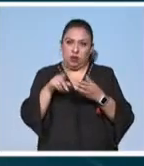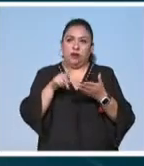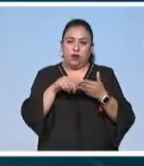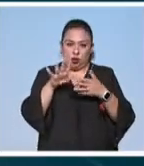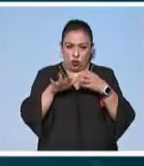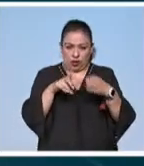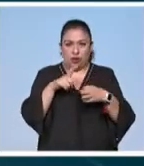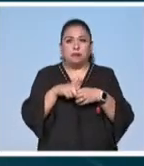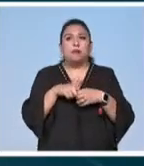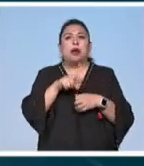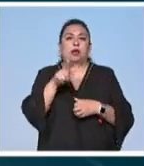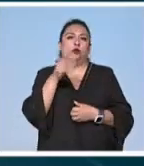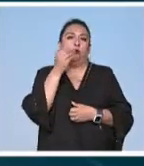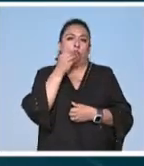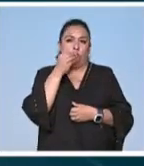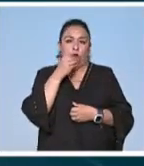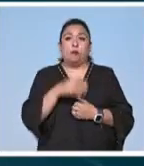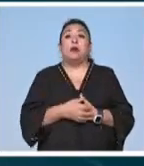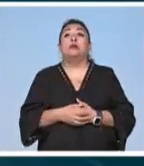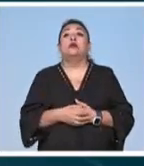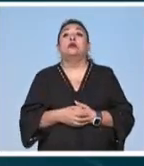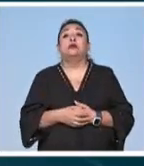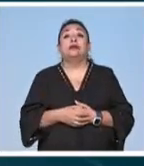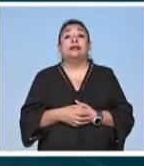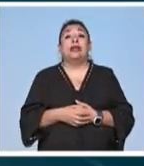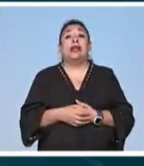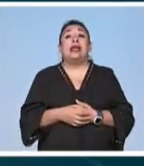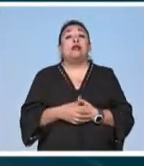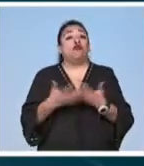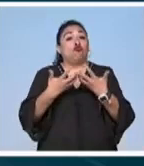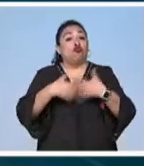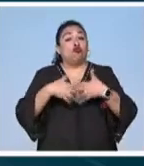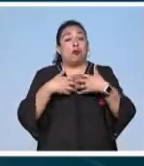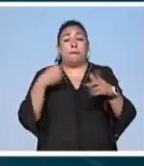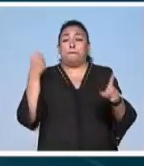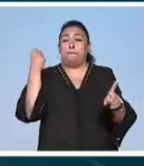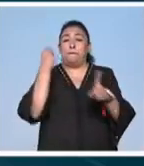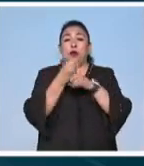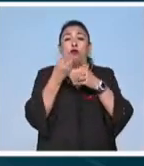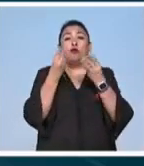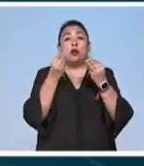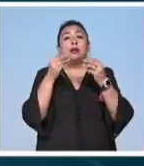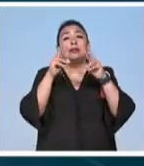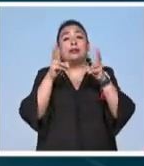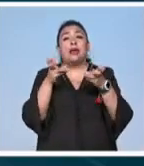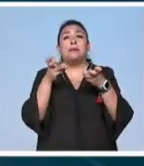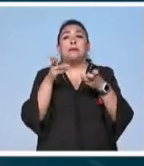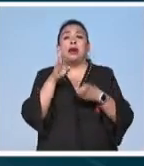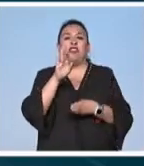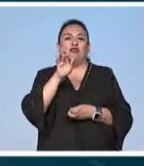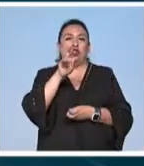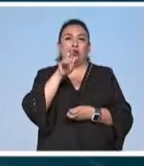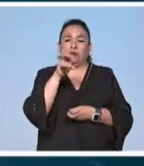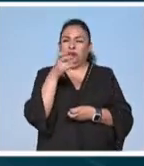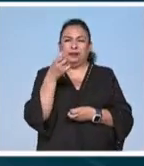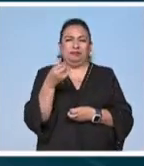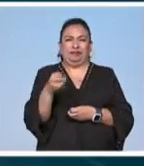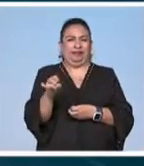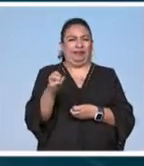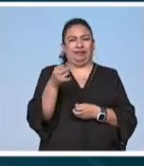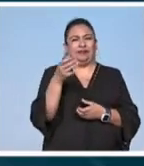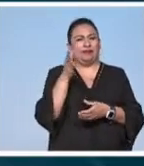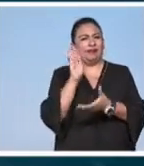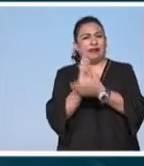animales que luego nos vamos a comer en escala industrial tiene un impacto sobre la biosfera que es absurdo